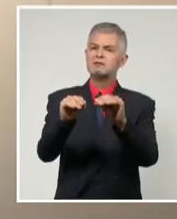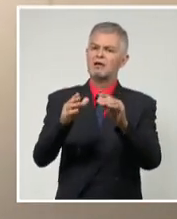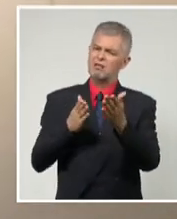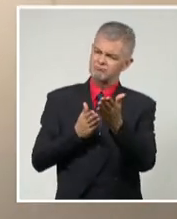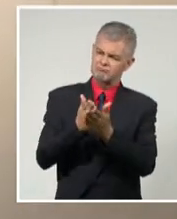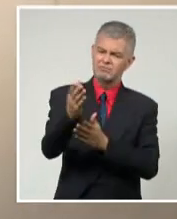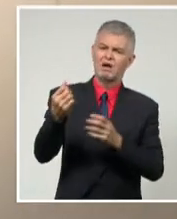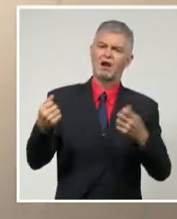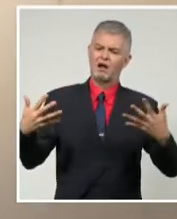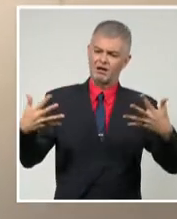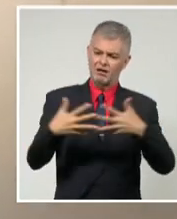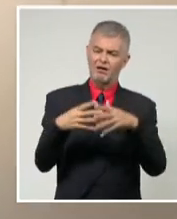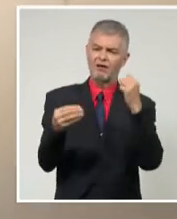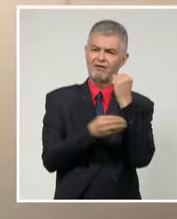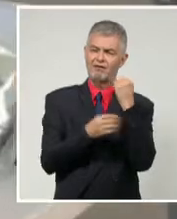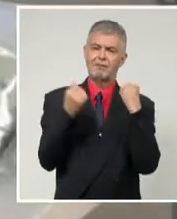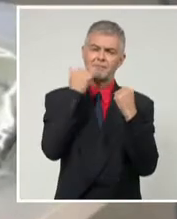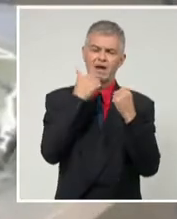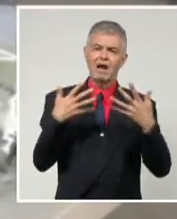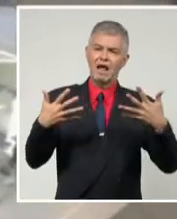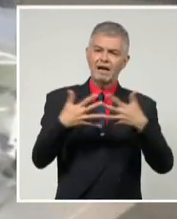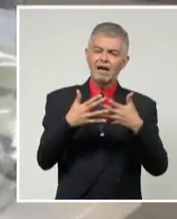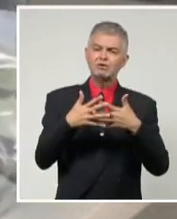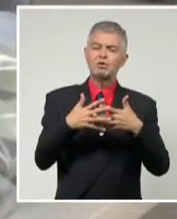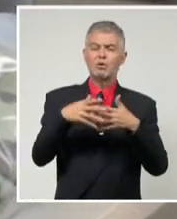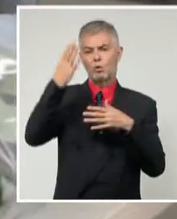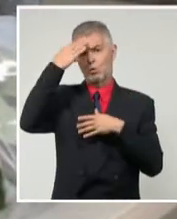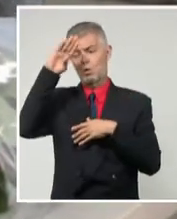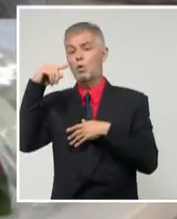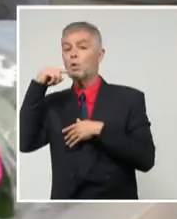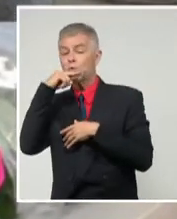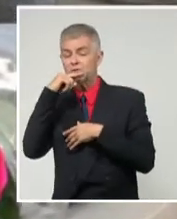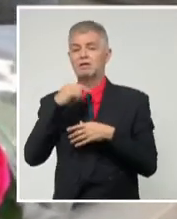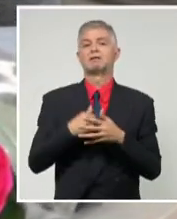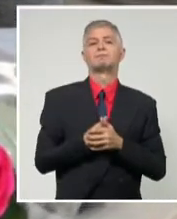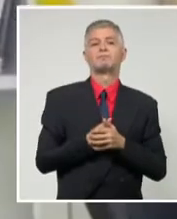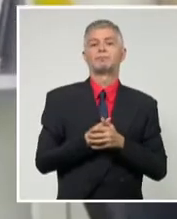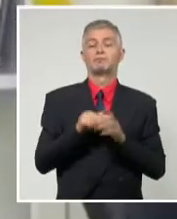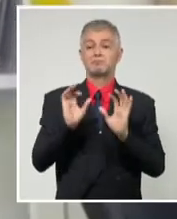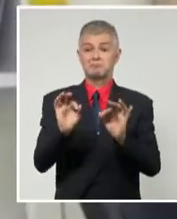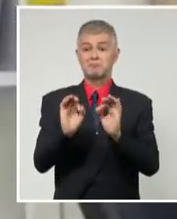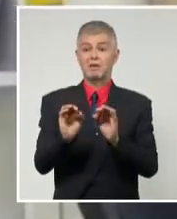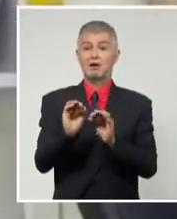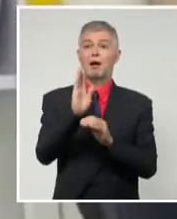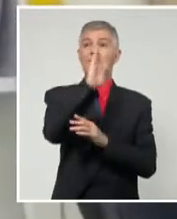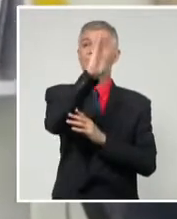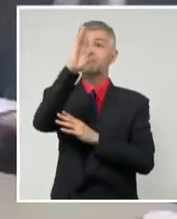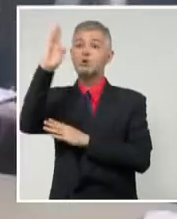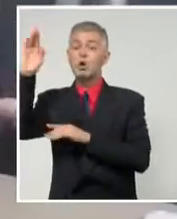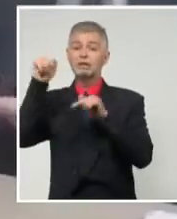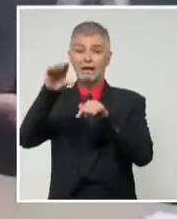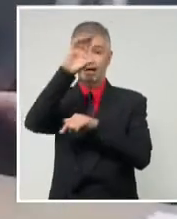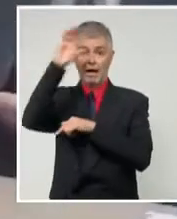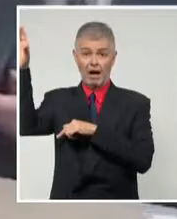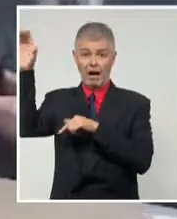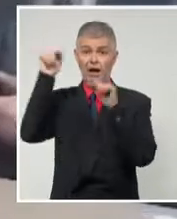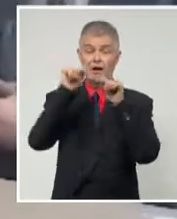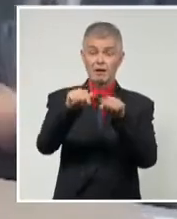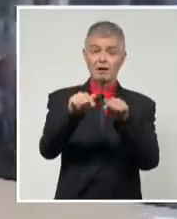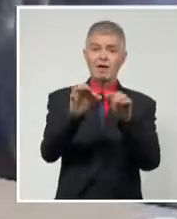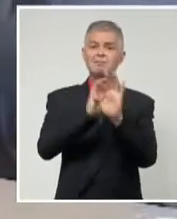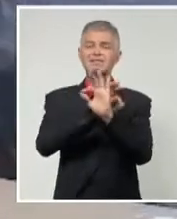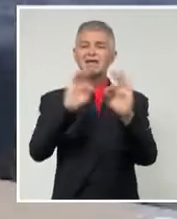la fraternidad entre Rusia y Cuba. La biblioteca estatal Margarita Rudomino de Moscú, especializada en literatura en lenguas